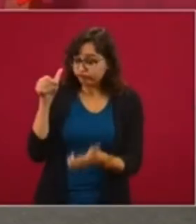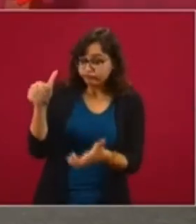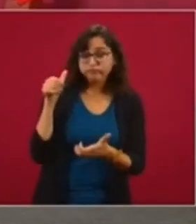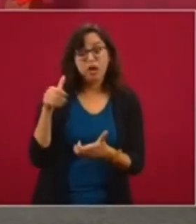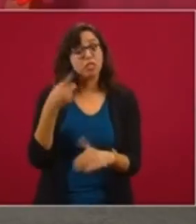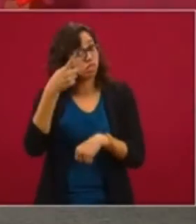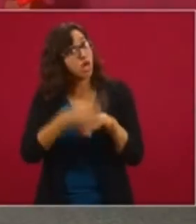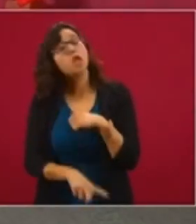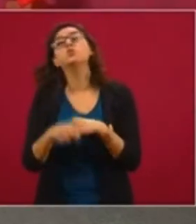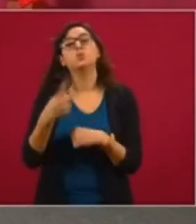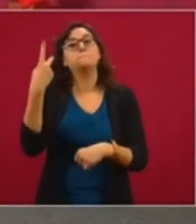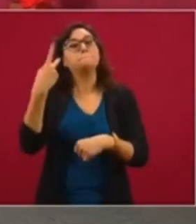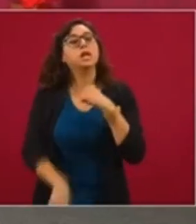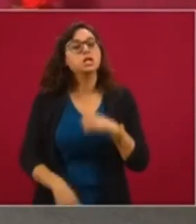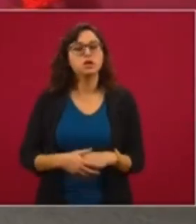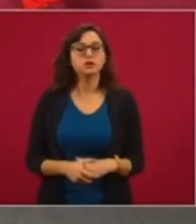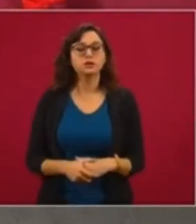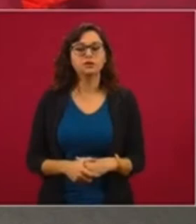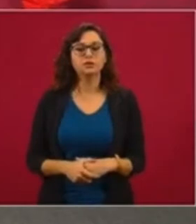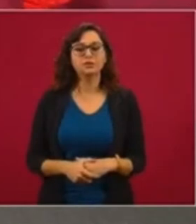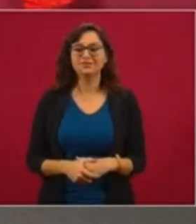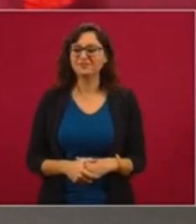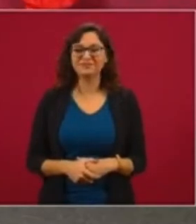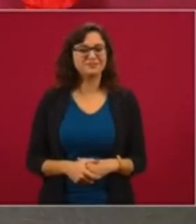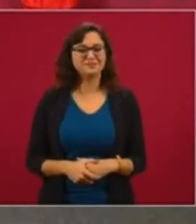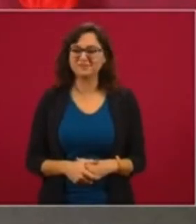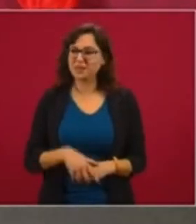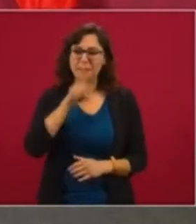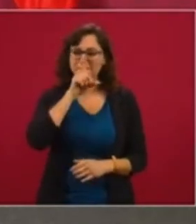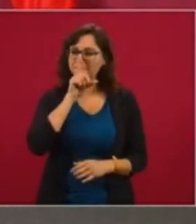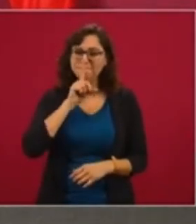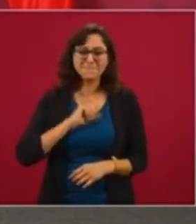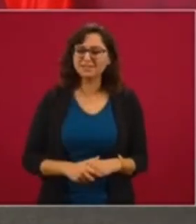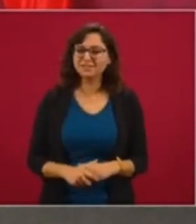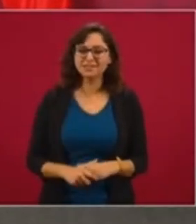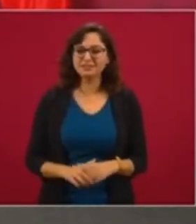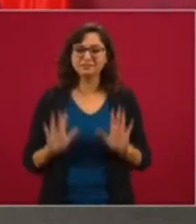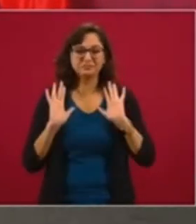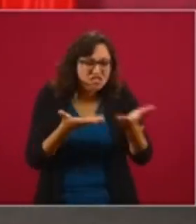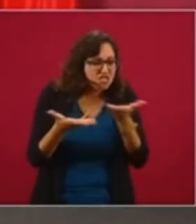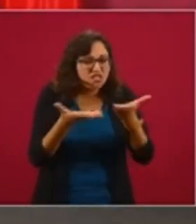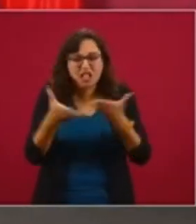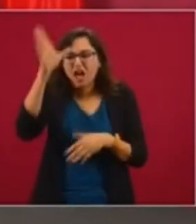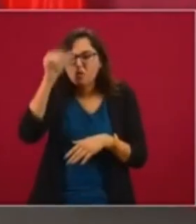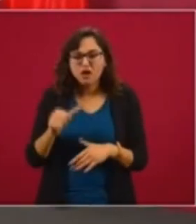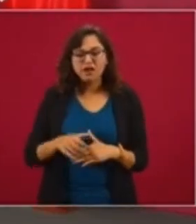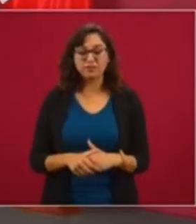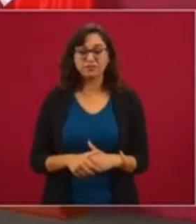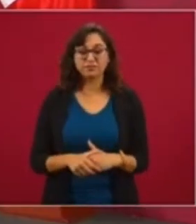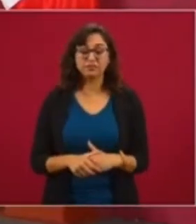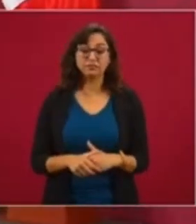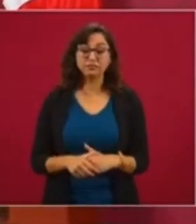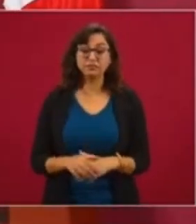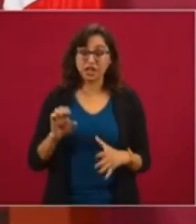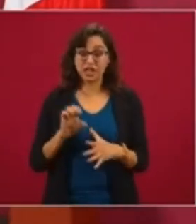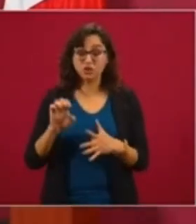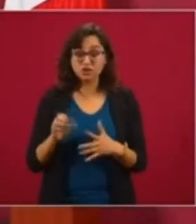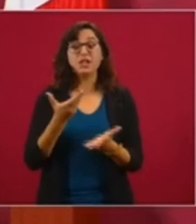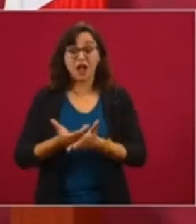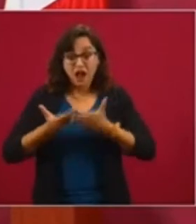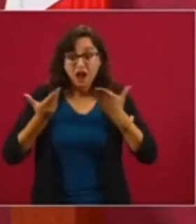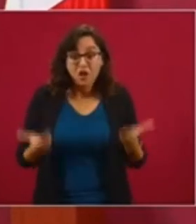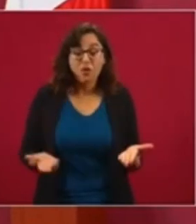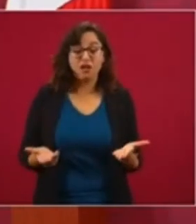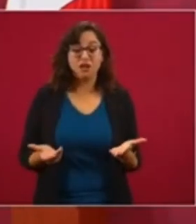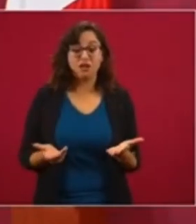Nada, era ya lo decidido por una especie de asociación delictuosa. Entonces sería lamentable que